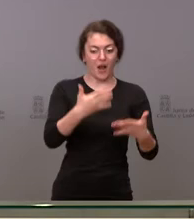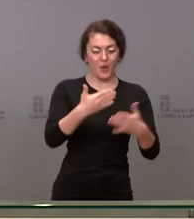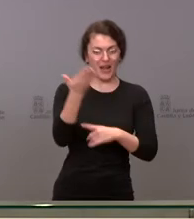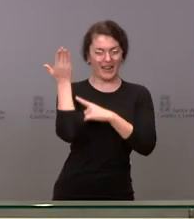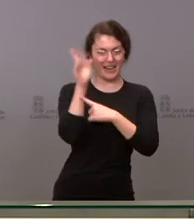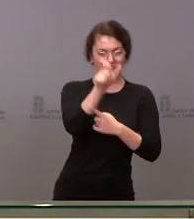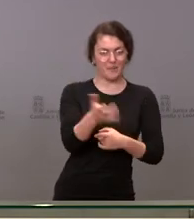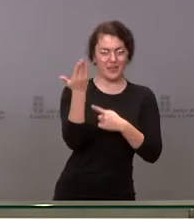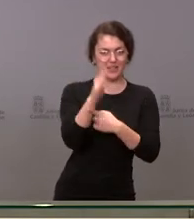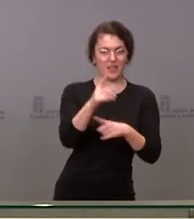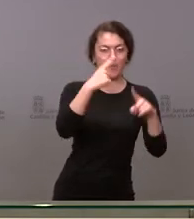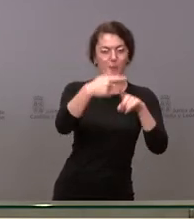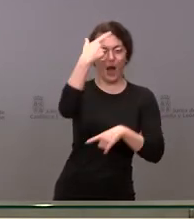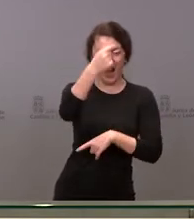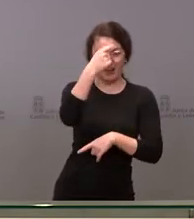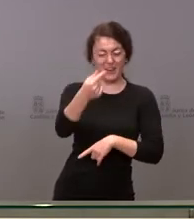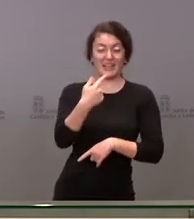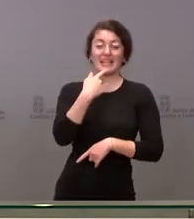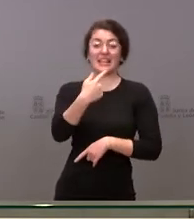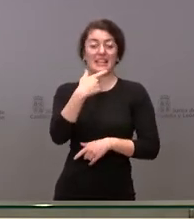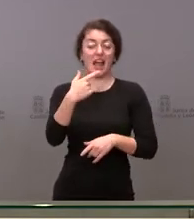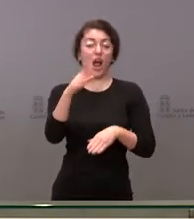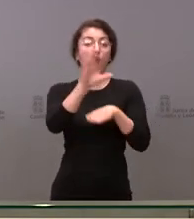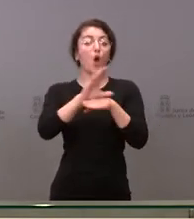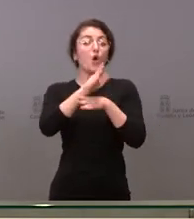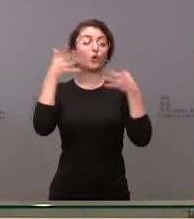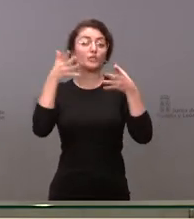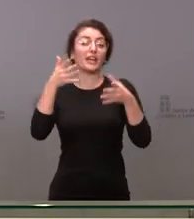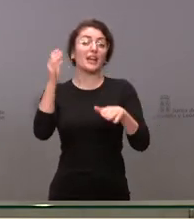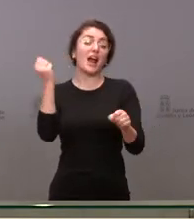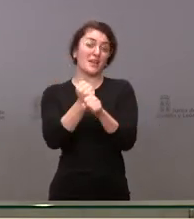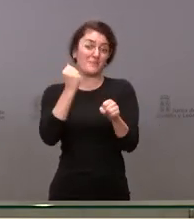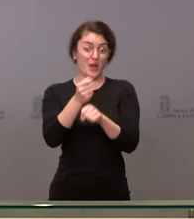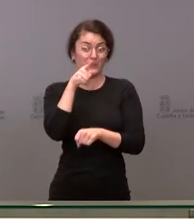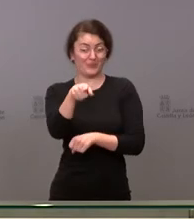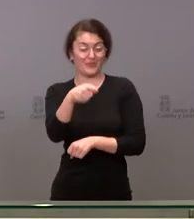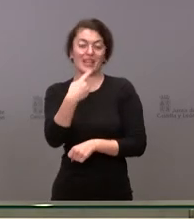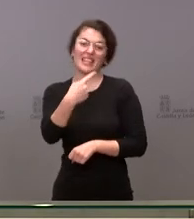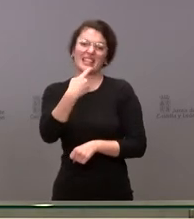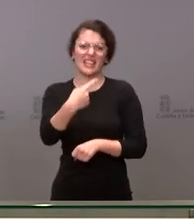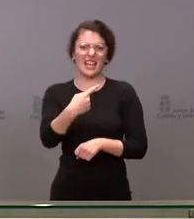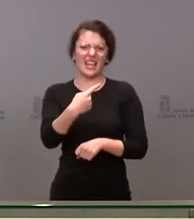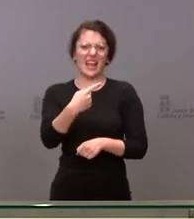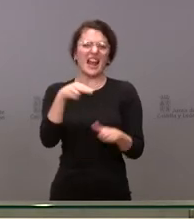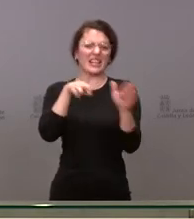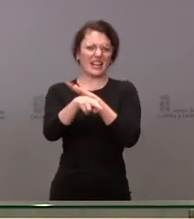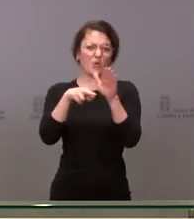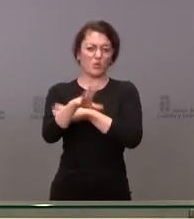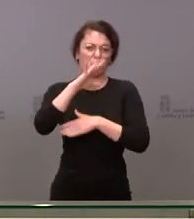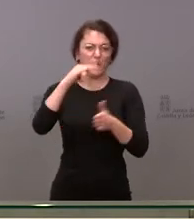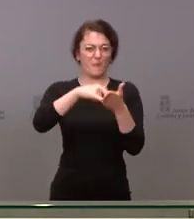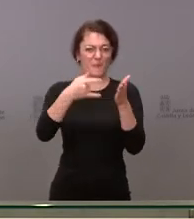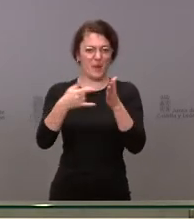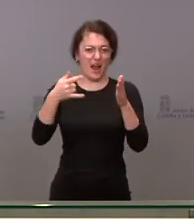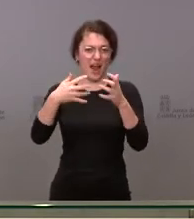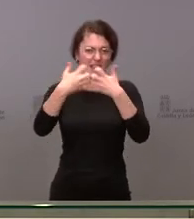la consejera de Empleo la escasez de recursos con el tema del plan industrial, etcétera. Y también relacionado con